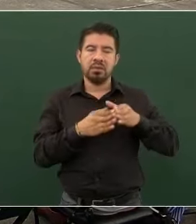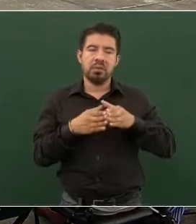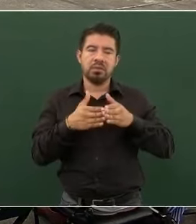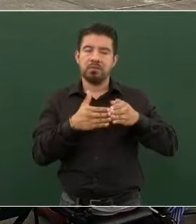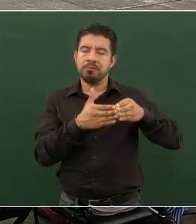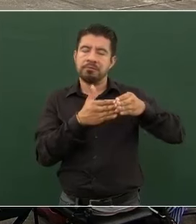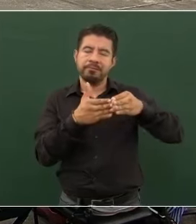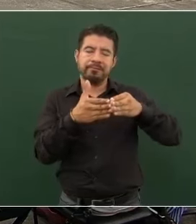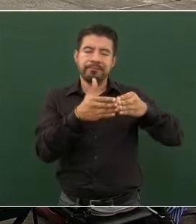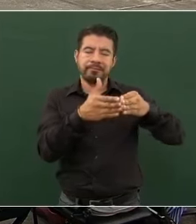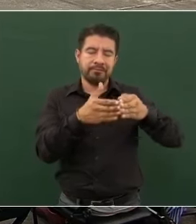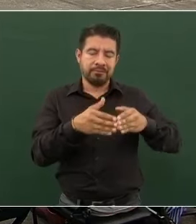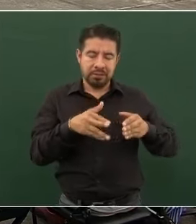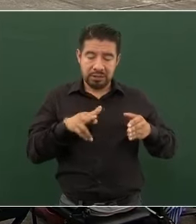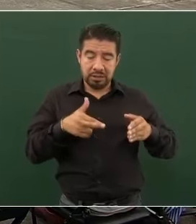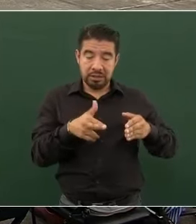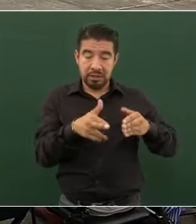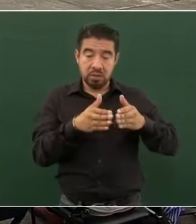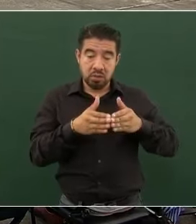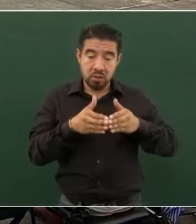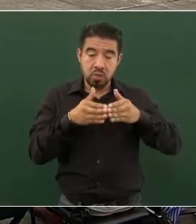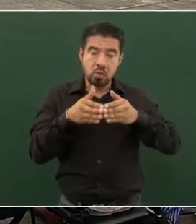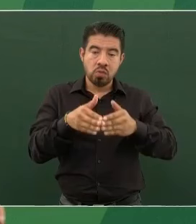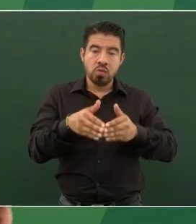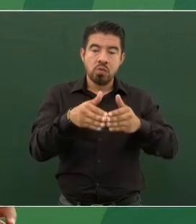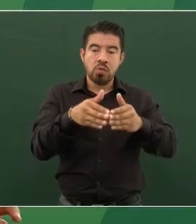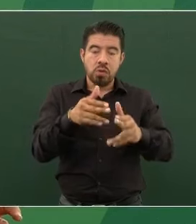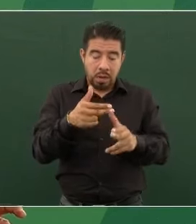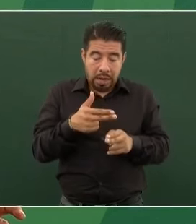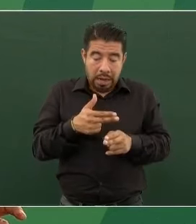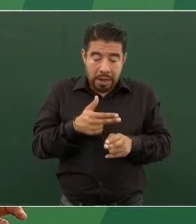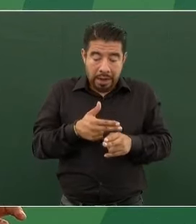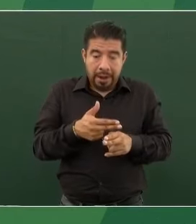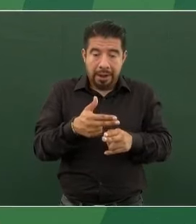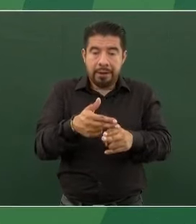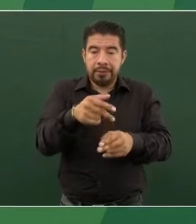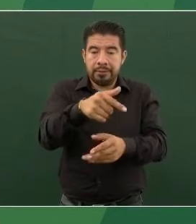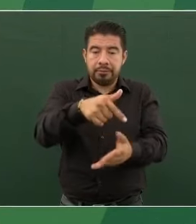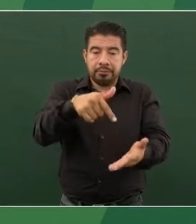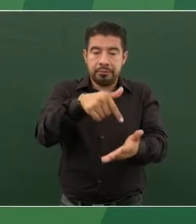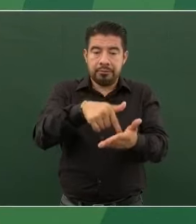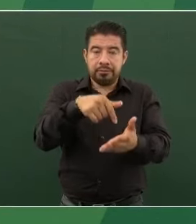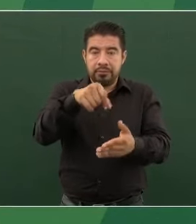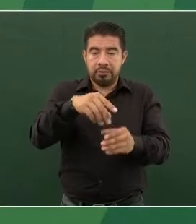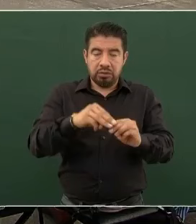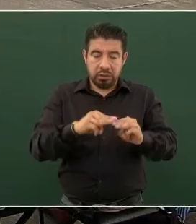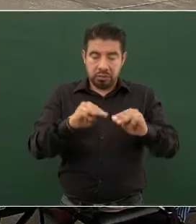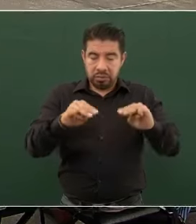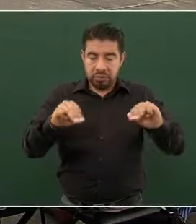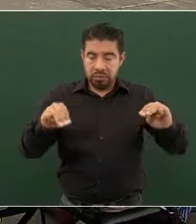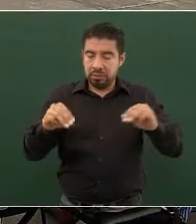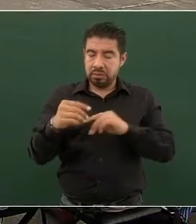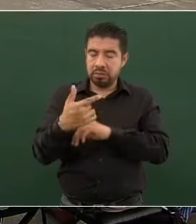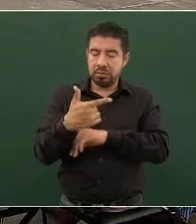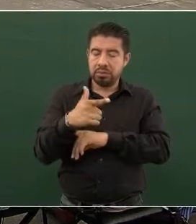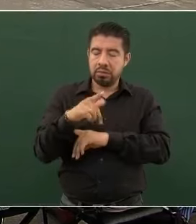hasta el Golfo,